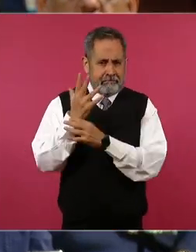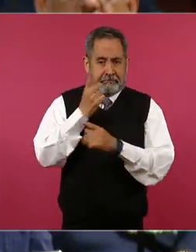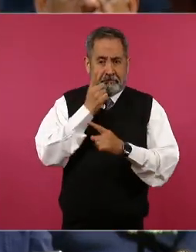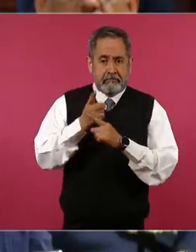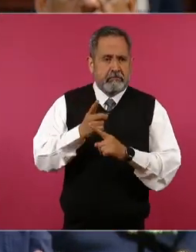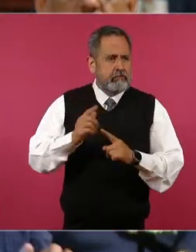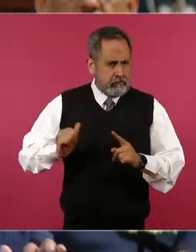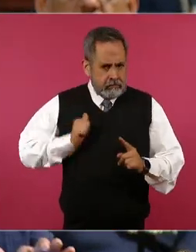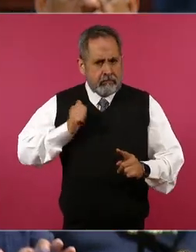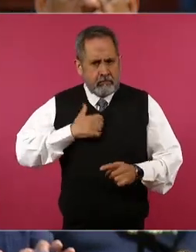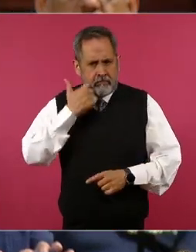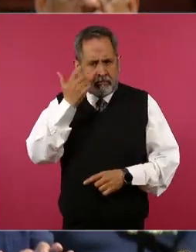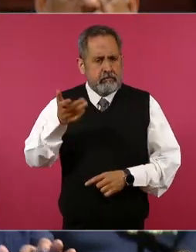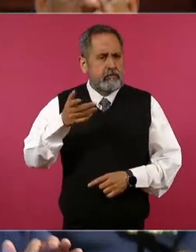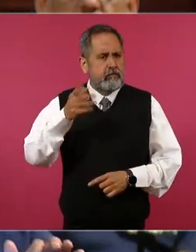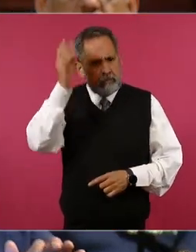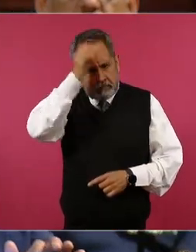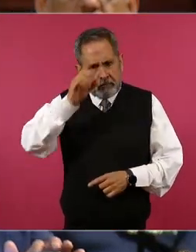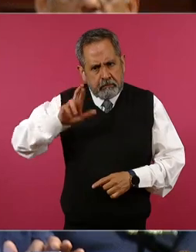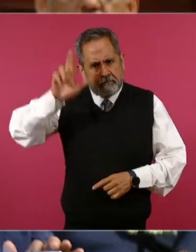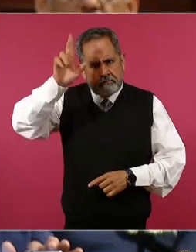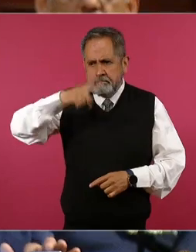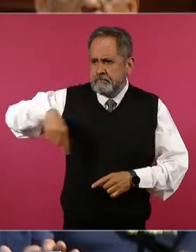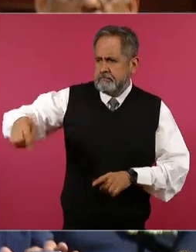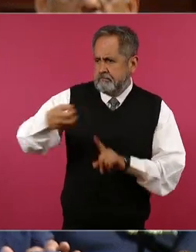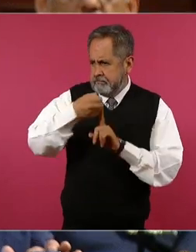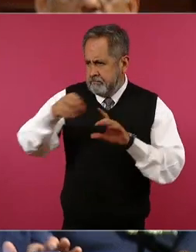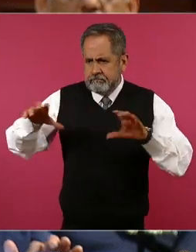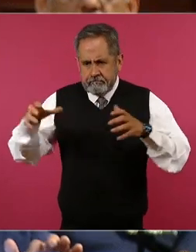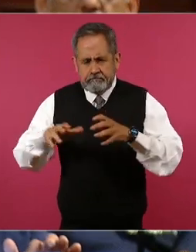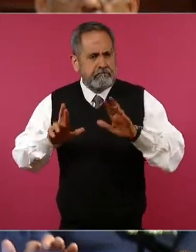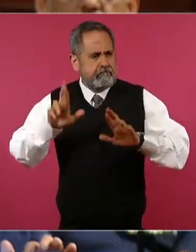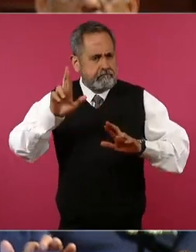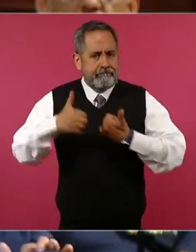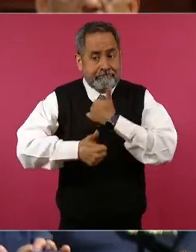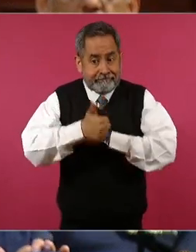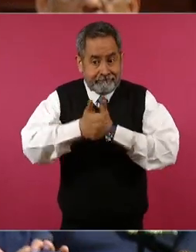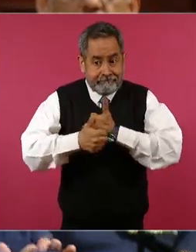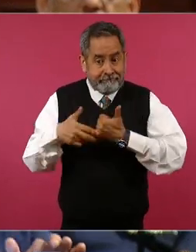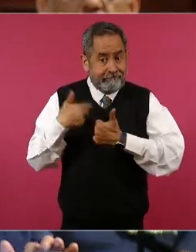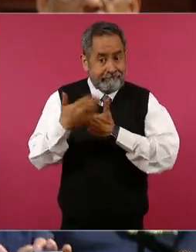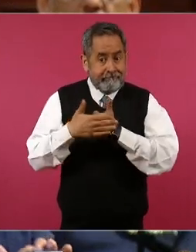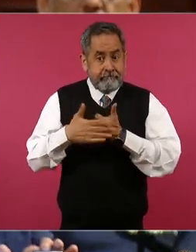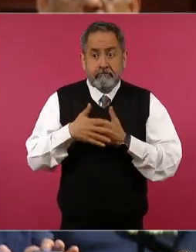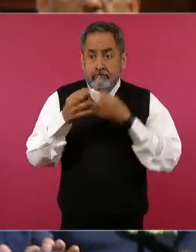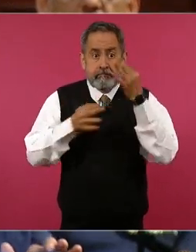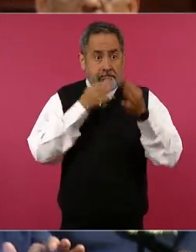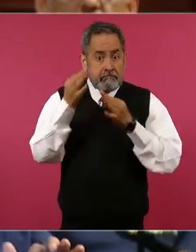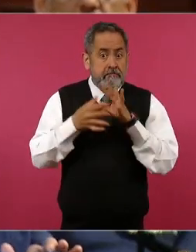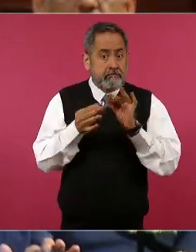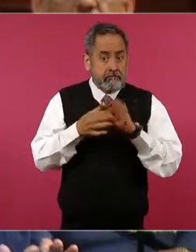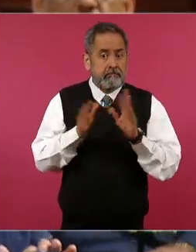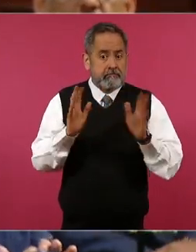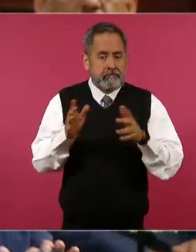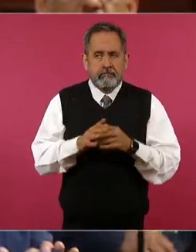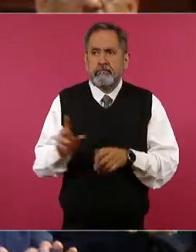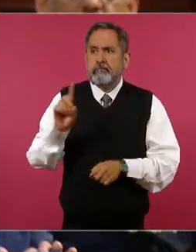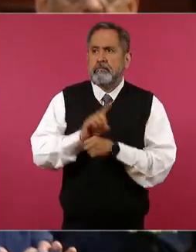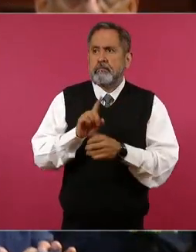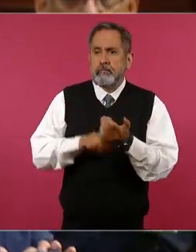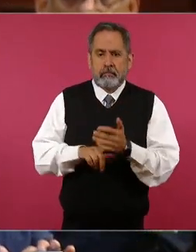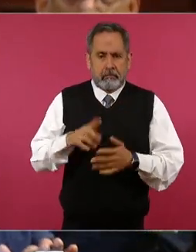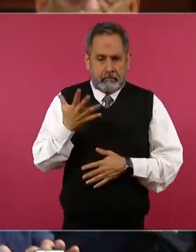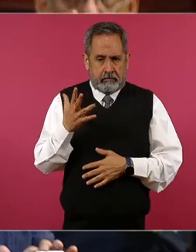escuchar más trabajadores organizados y puedan están compitiendo ya de hecho la campaña ya empezó el 5 de